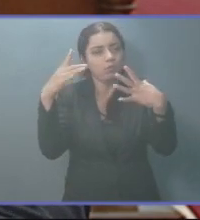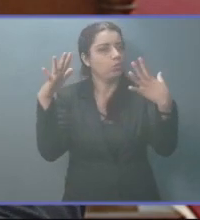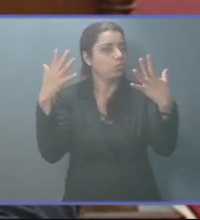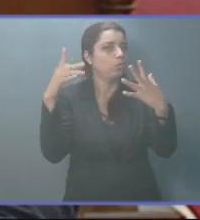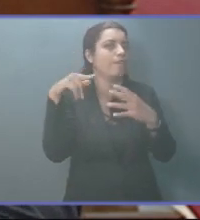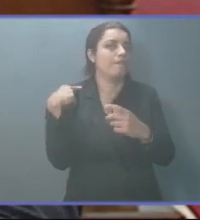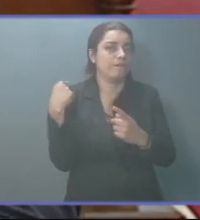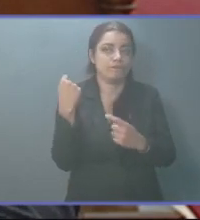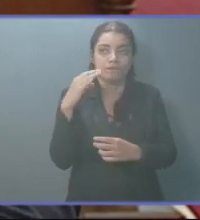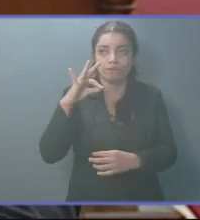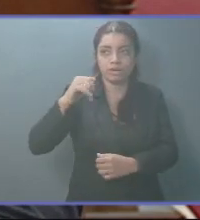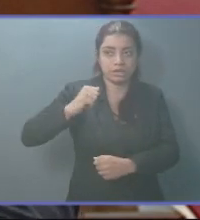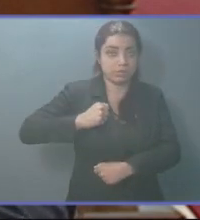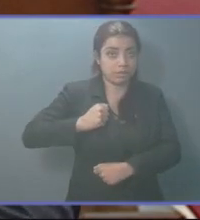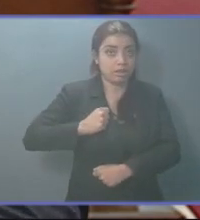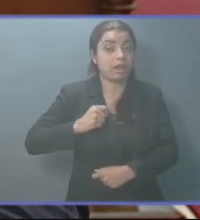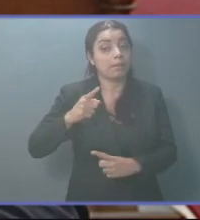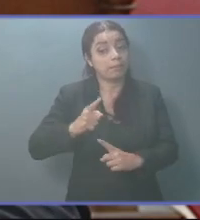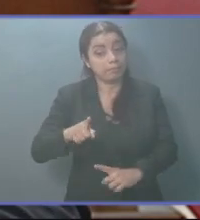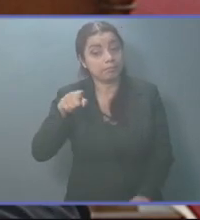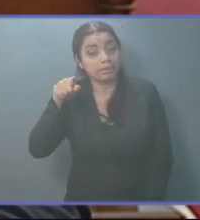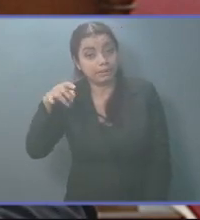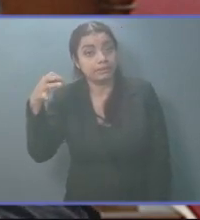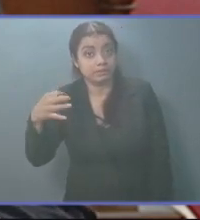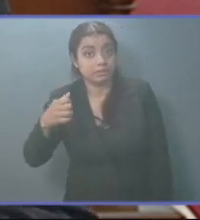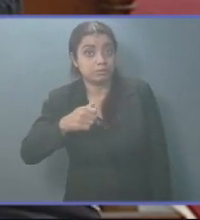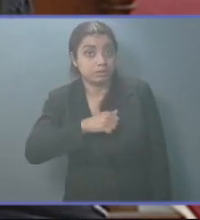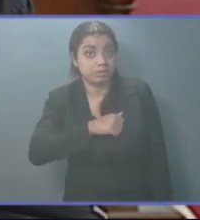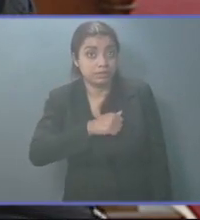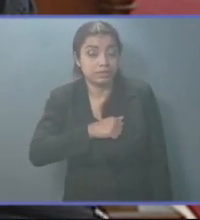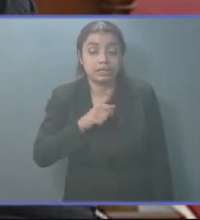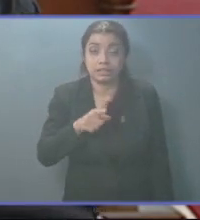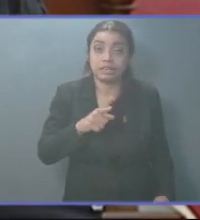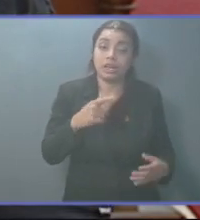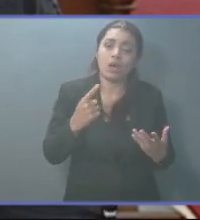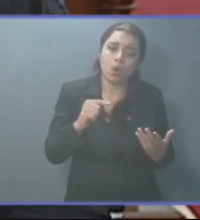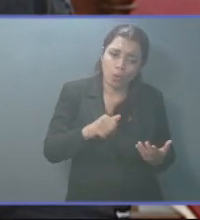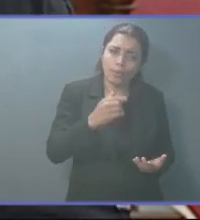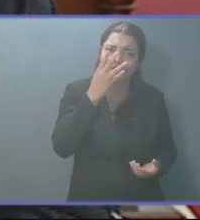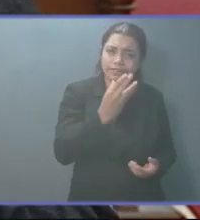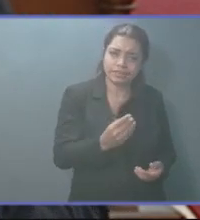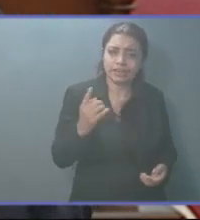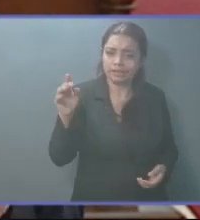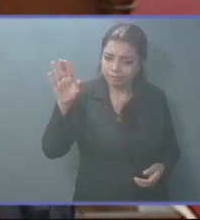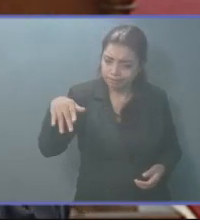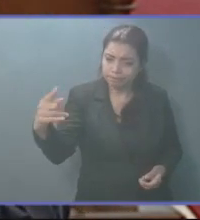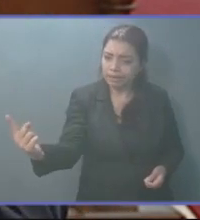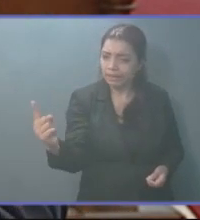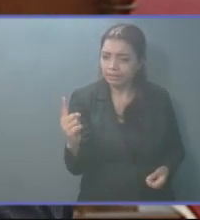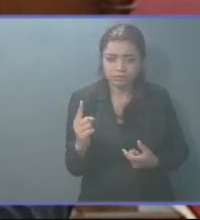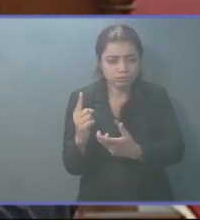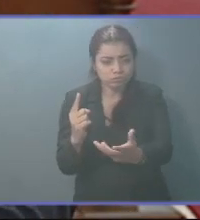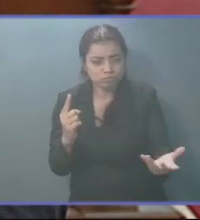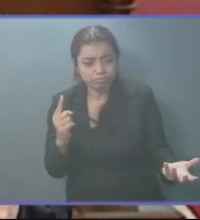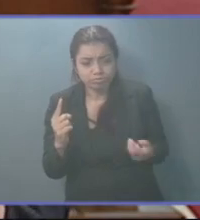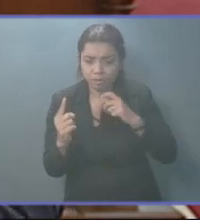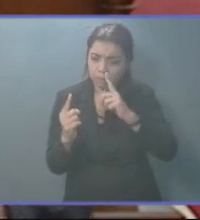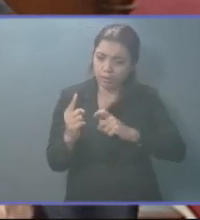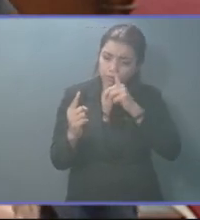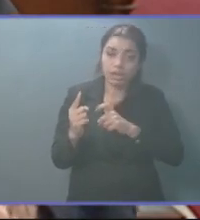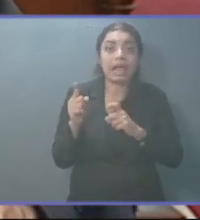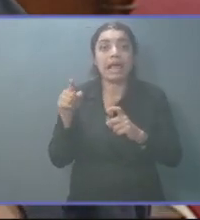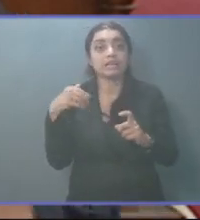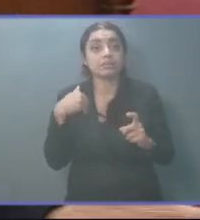lo cual no los exime de una responsabilidad. El objetivo de la interpelación es que el Ministro tuviese oportunidad de